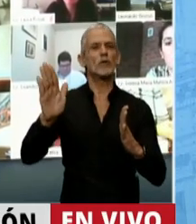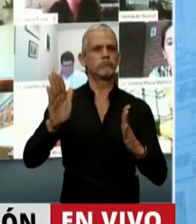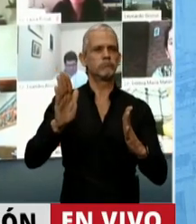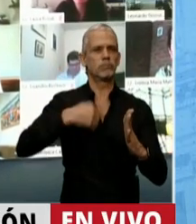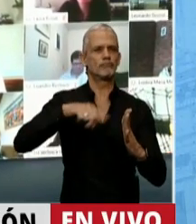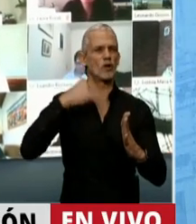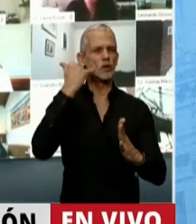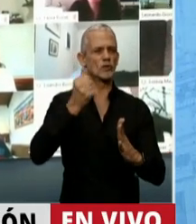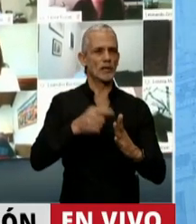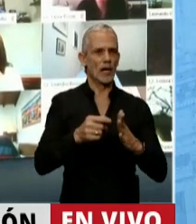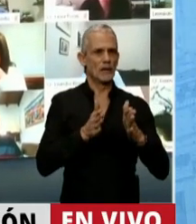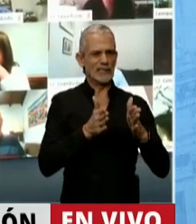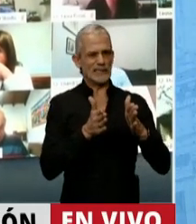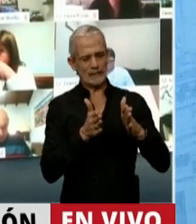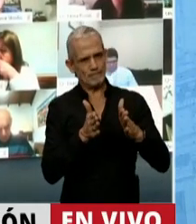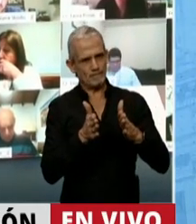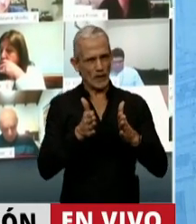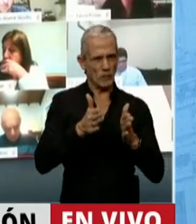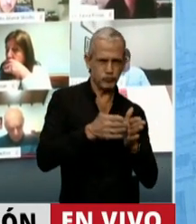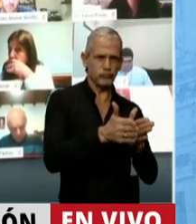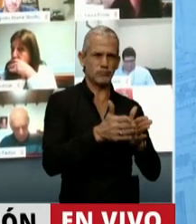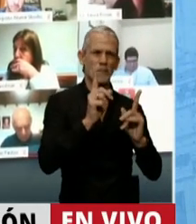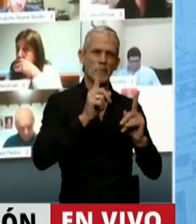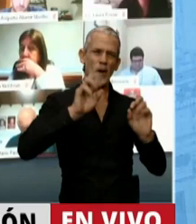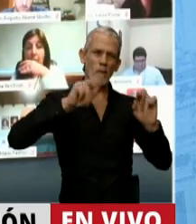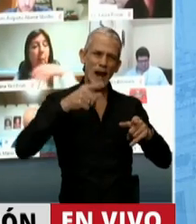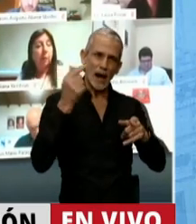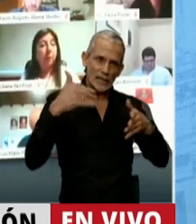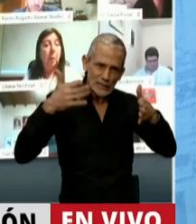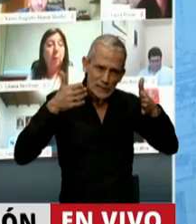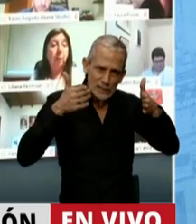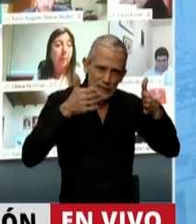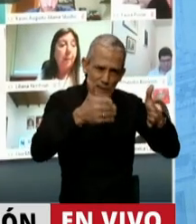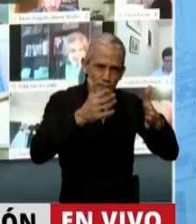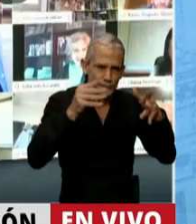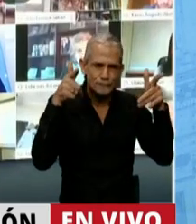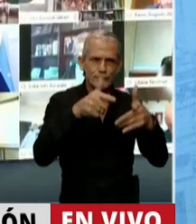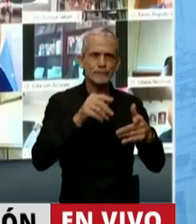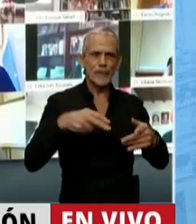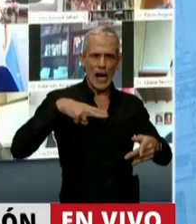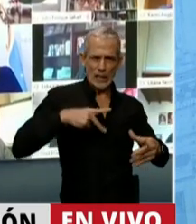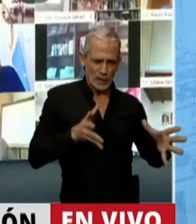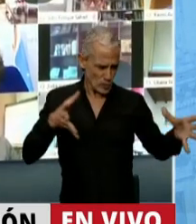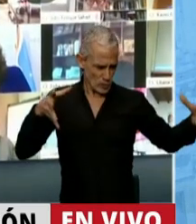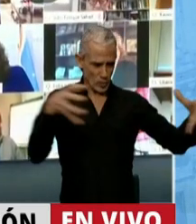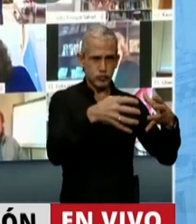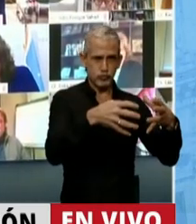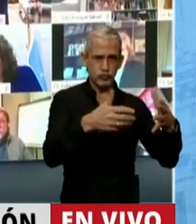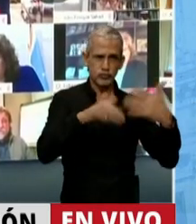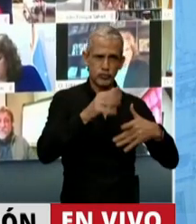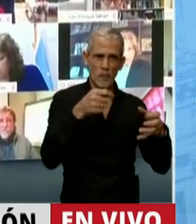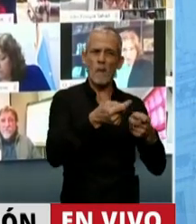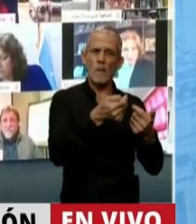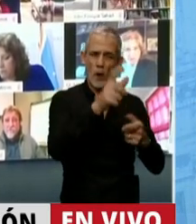empezamos a torcer una política que estaba direccionada a la concentración de la riqueza, que estaba direccionada